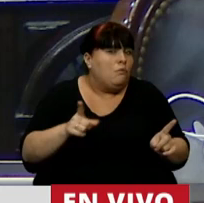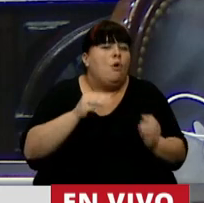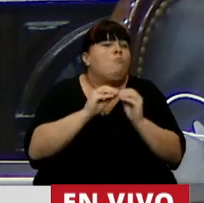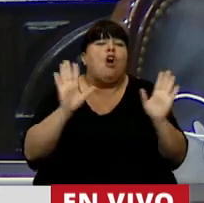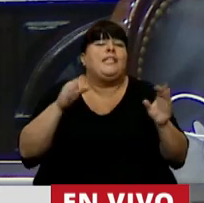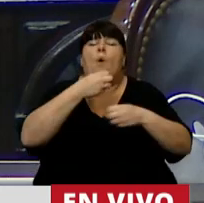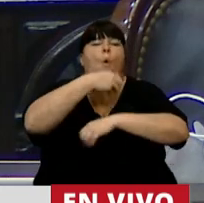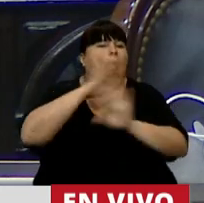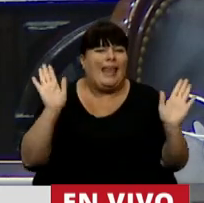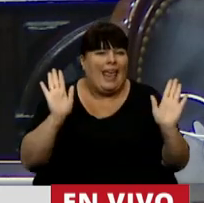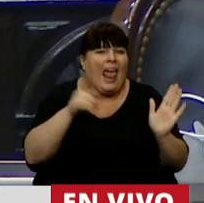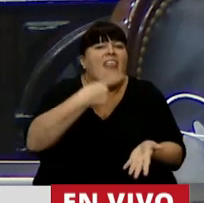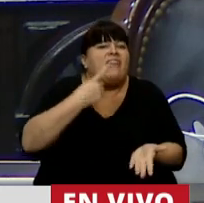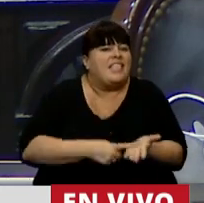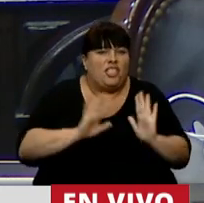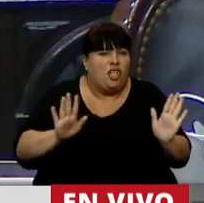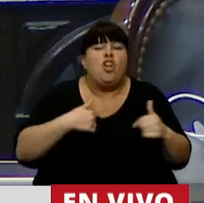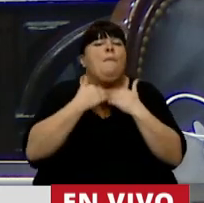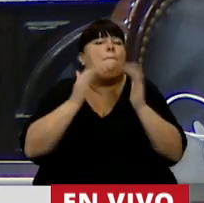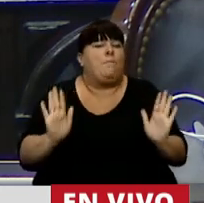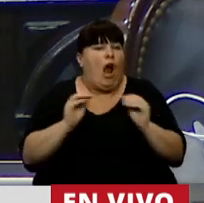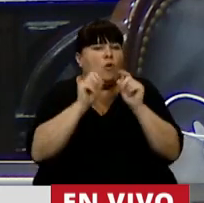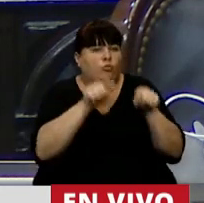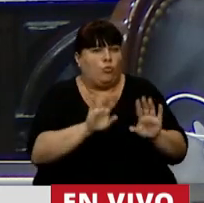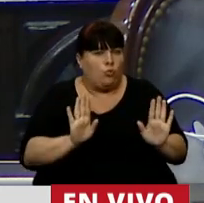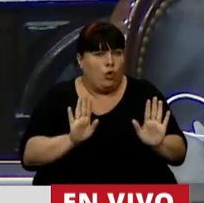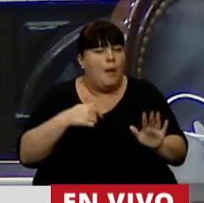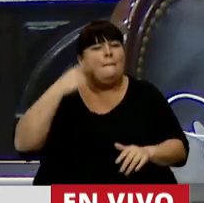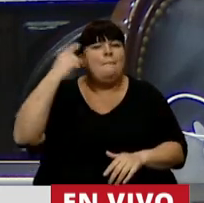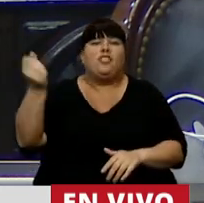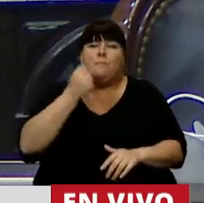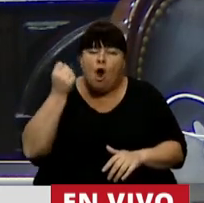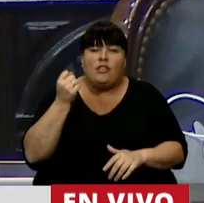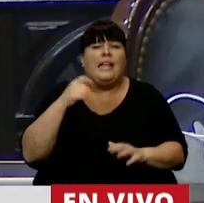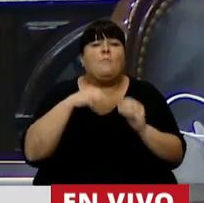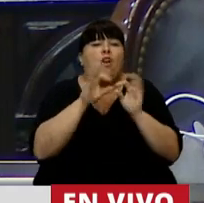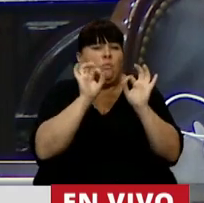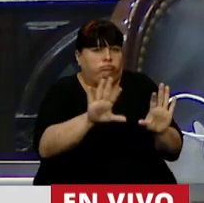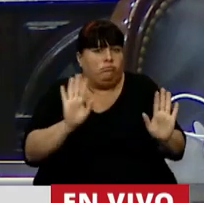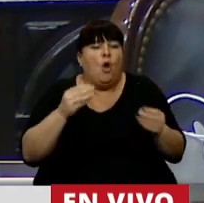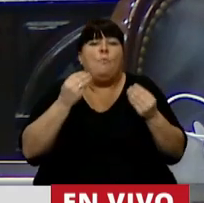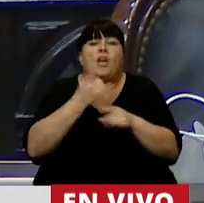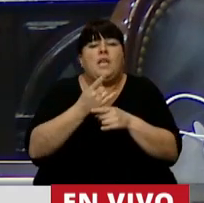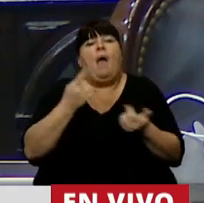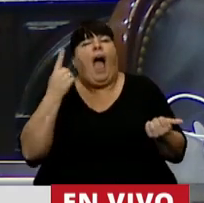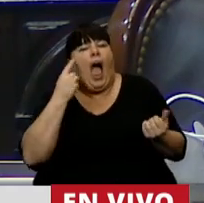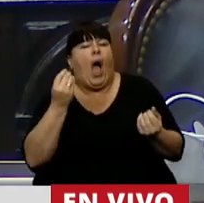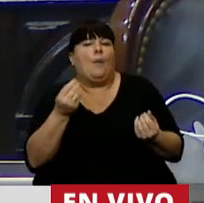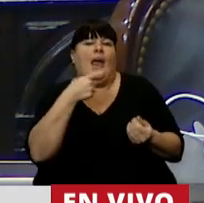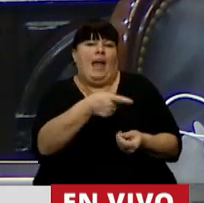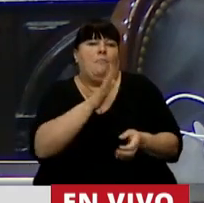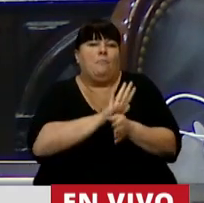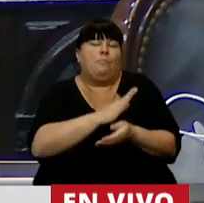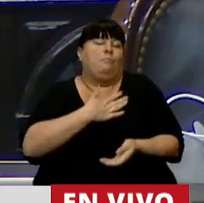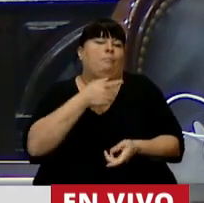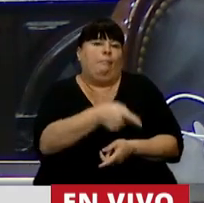motivo que sea y que no nos importa. Me parece central que el motivo no nos importe porque si no siempre se cuestiona en este caso a la